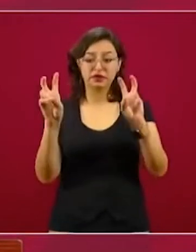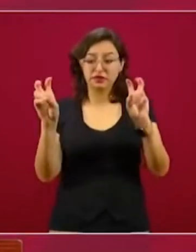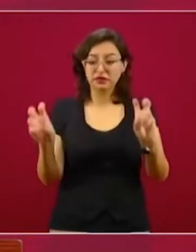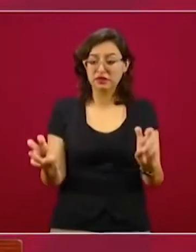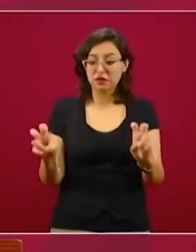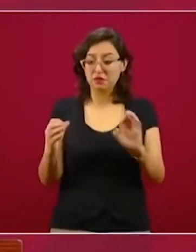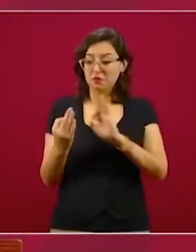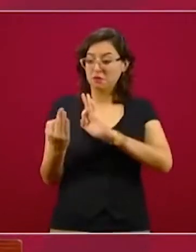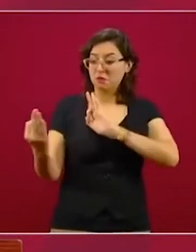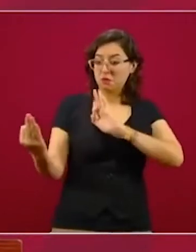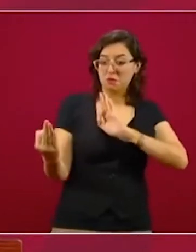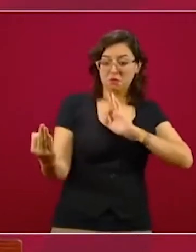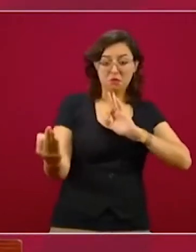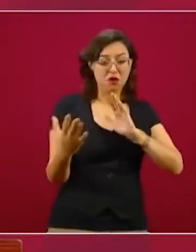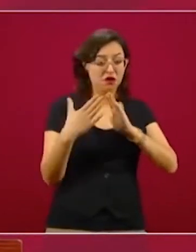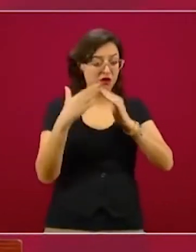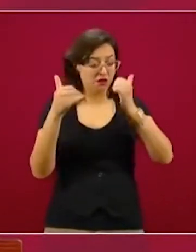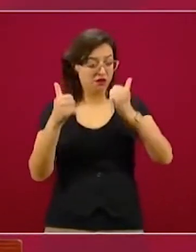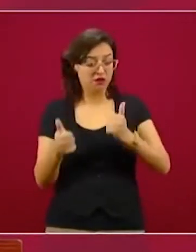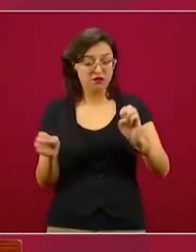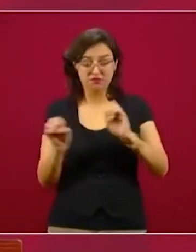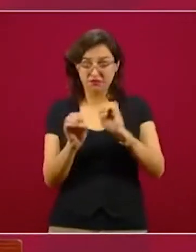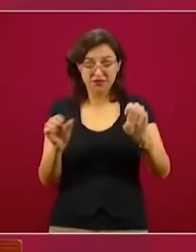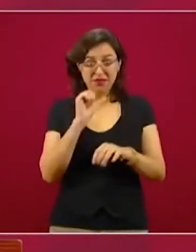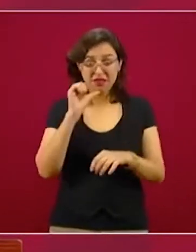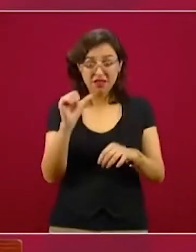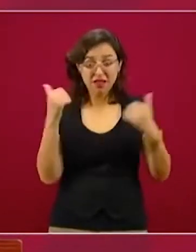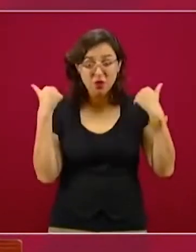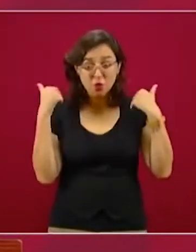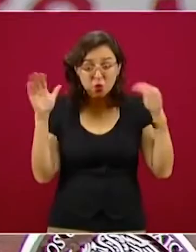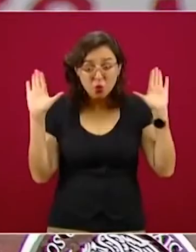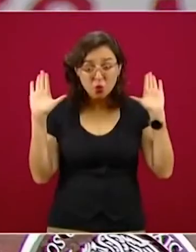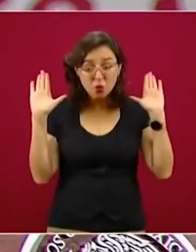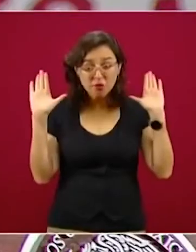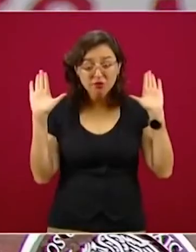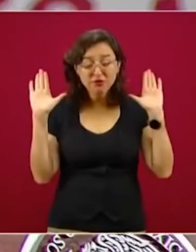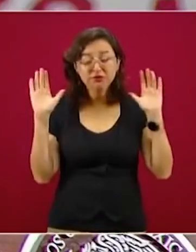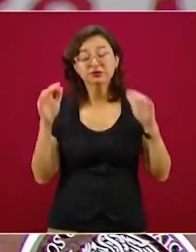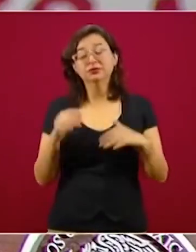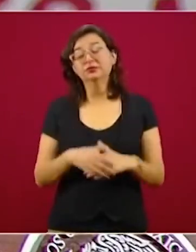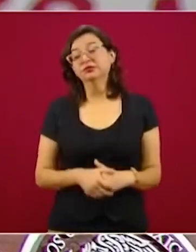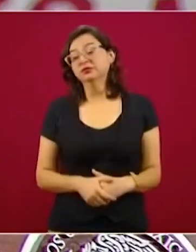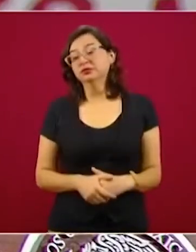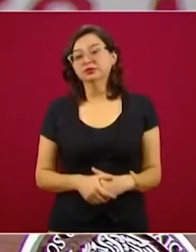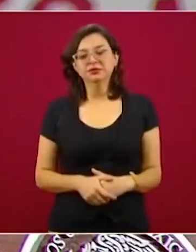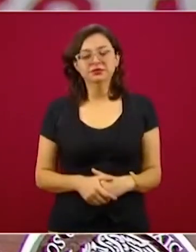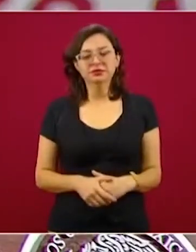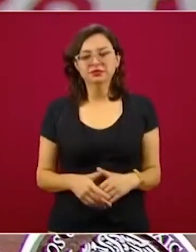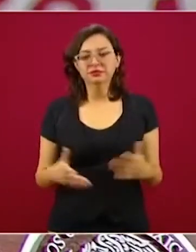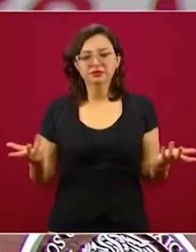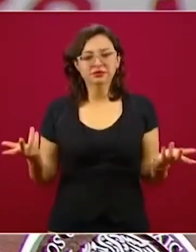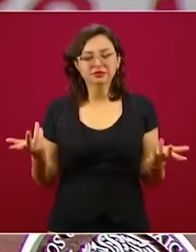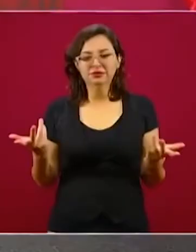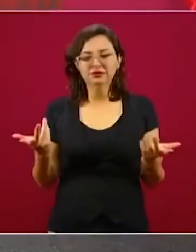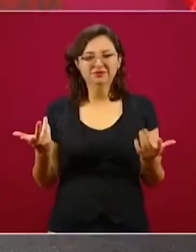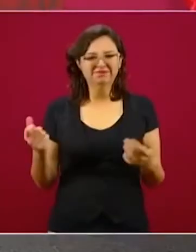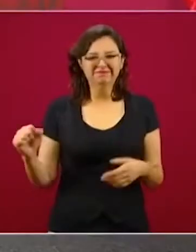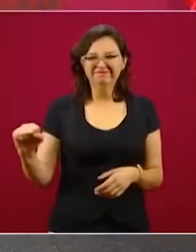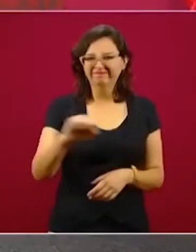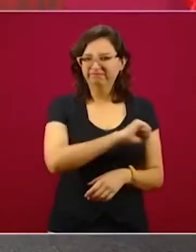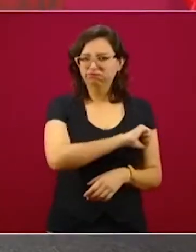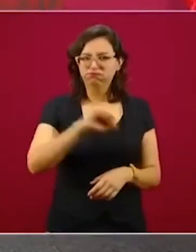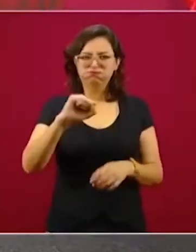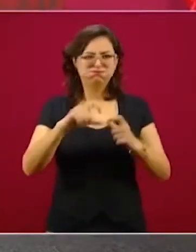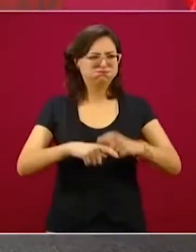ayudado la gente, como nos ha estado ayudando, entonces se hubiese